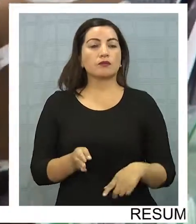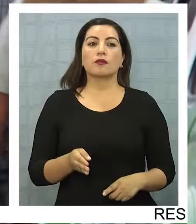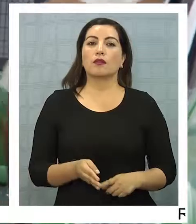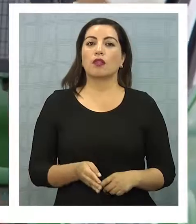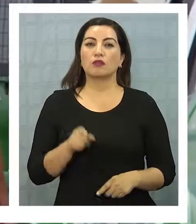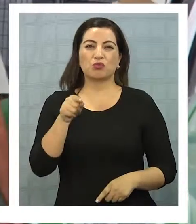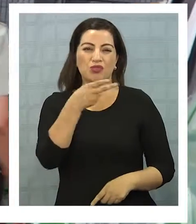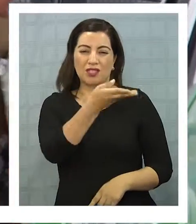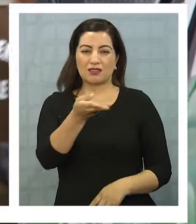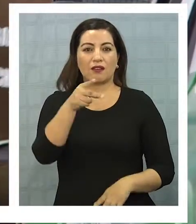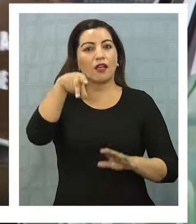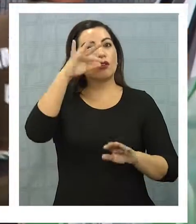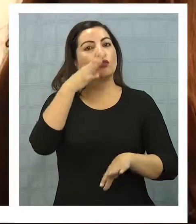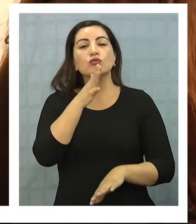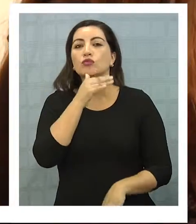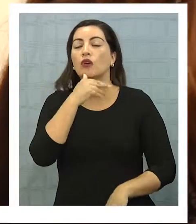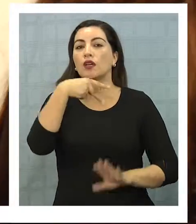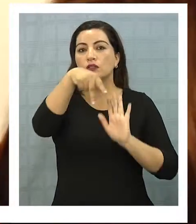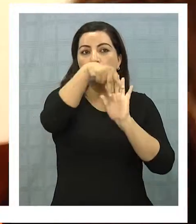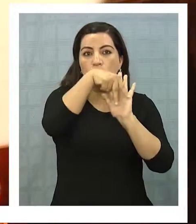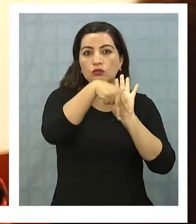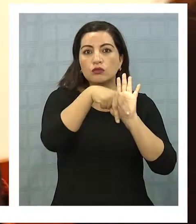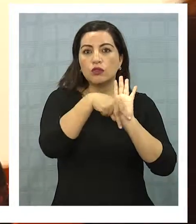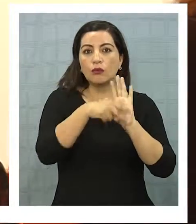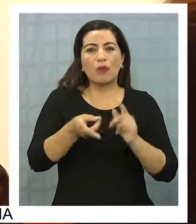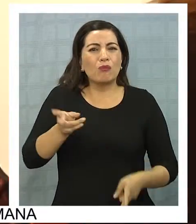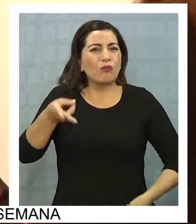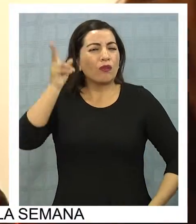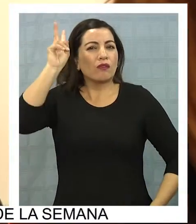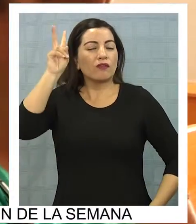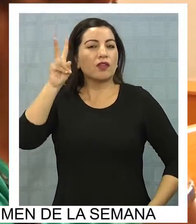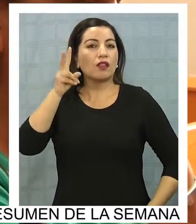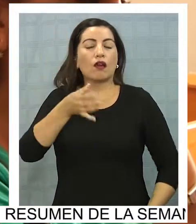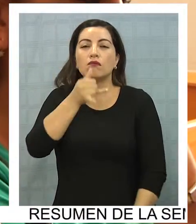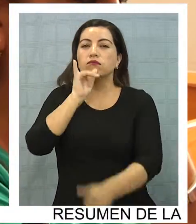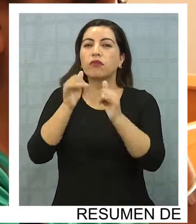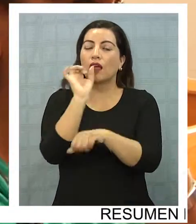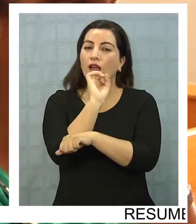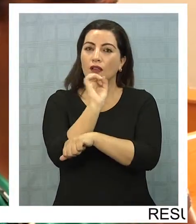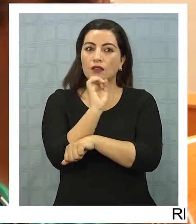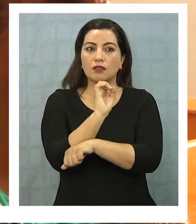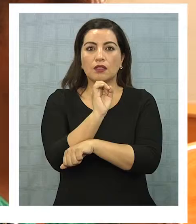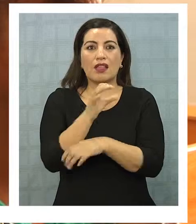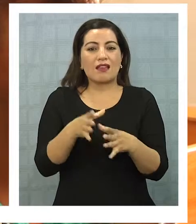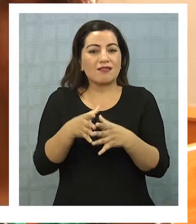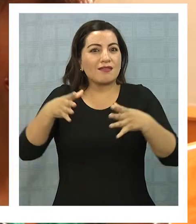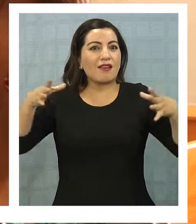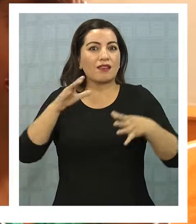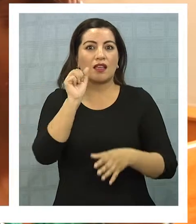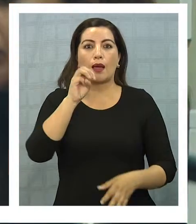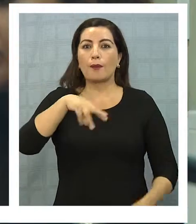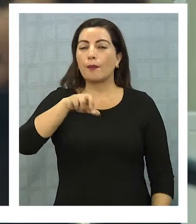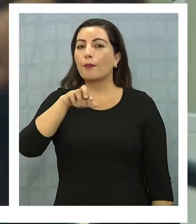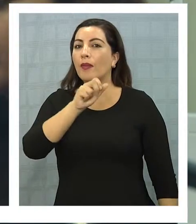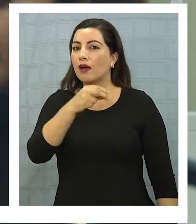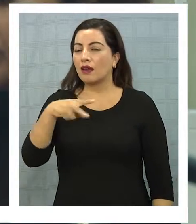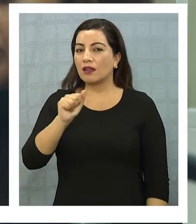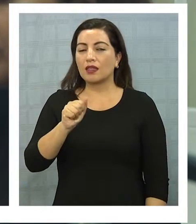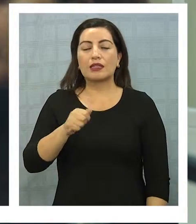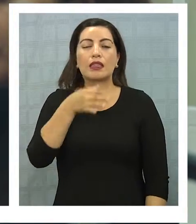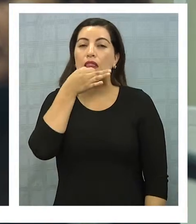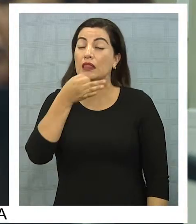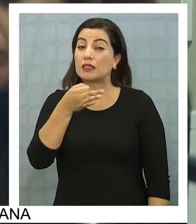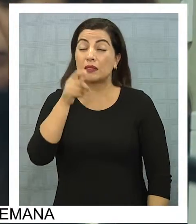que no basta con una normativa que prohíba conducir bajo los efectos del alcohol ni las grandes campañas publicitarias alertando sobre los